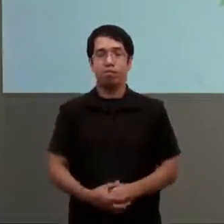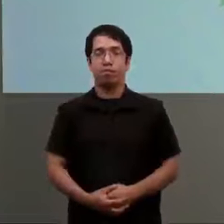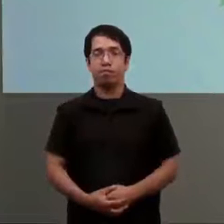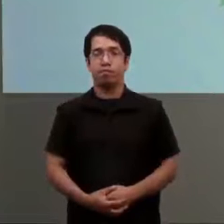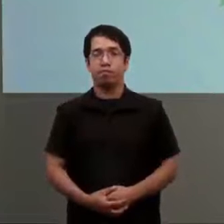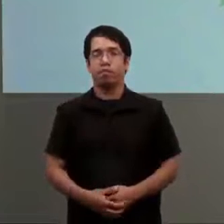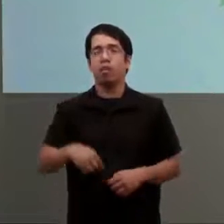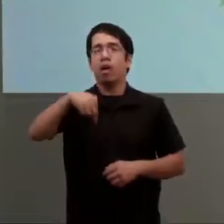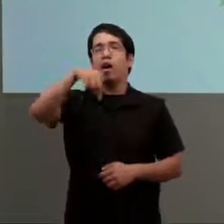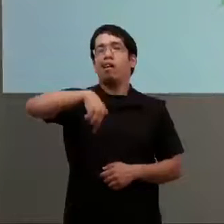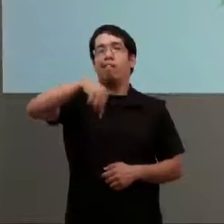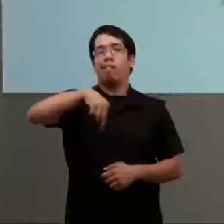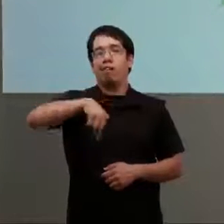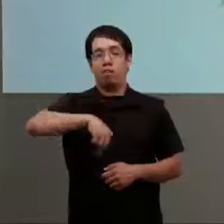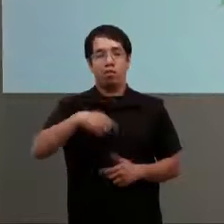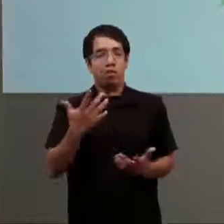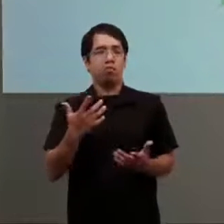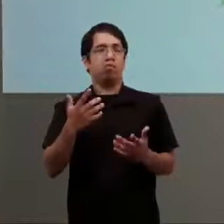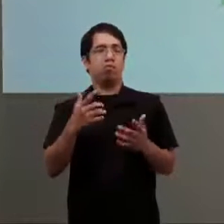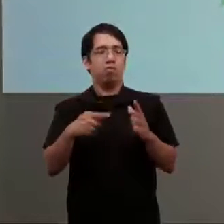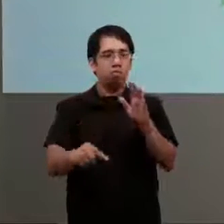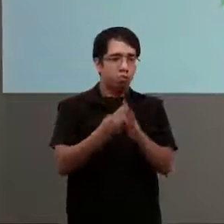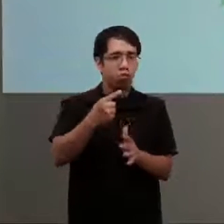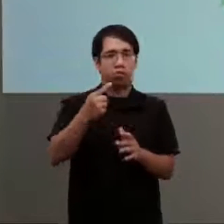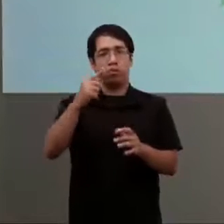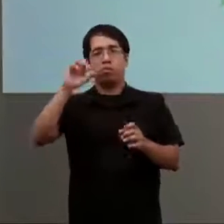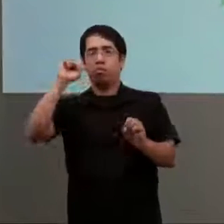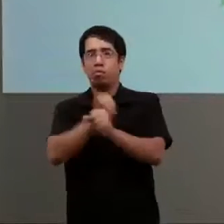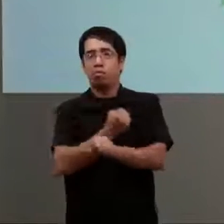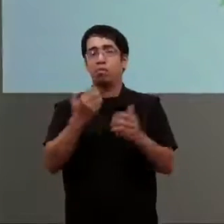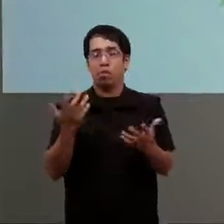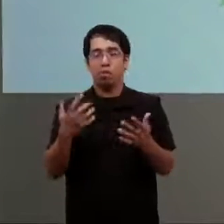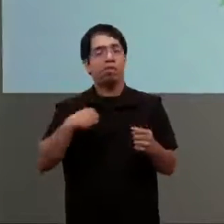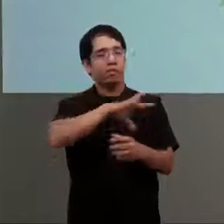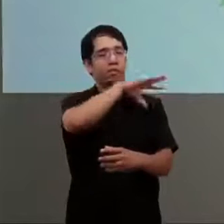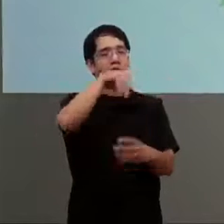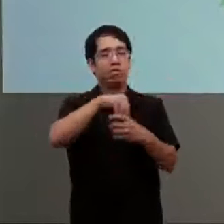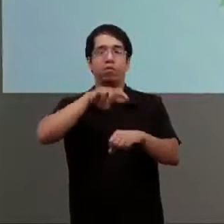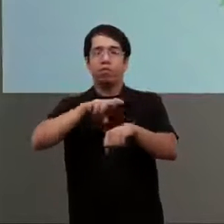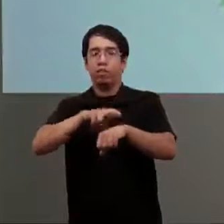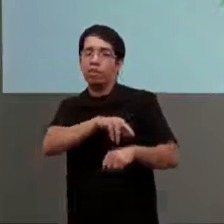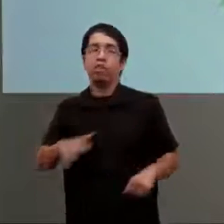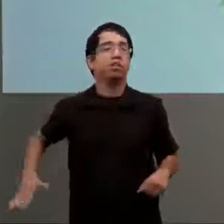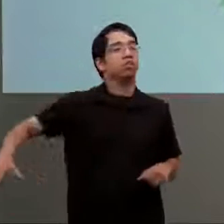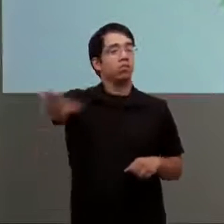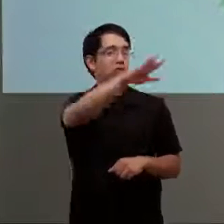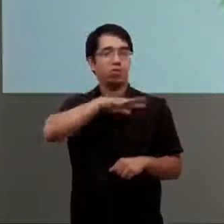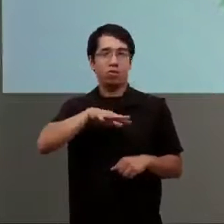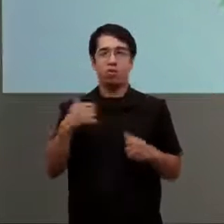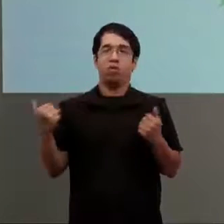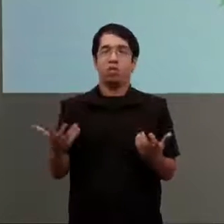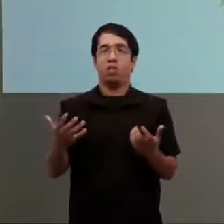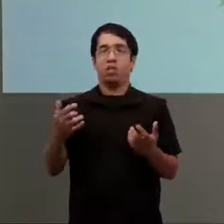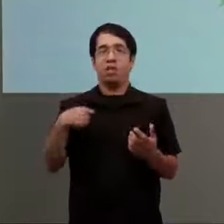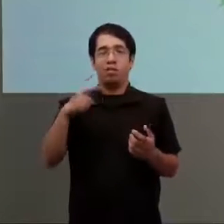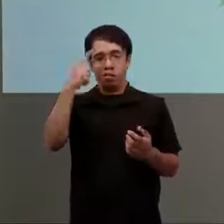vimos como clave del éxito reconociendo que la inclusión es responsabilidad de todos de que la clave es la